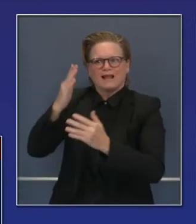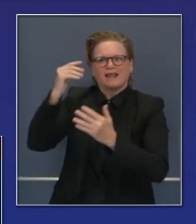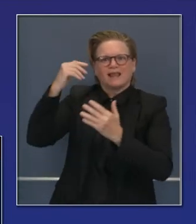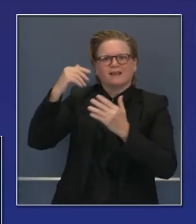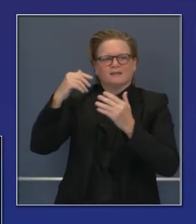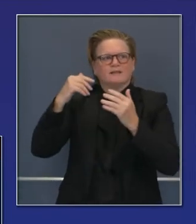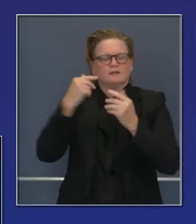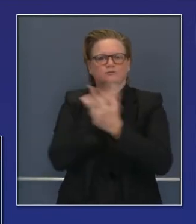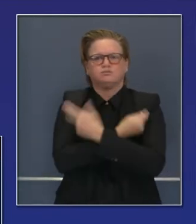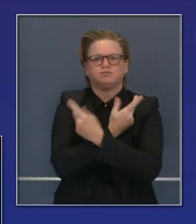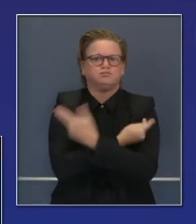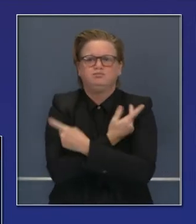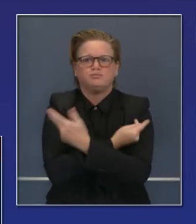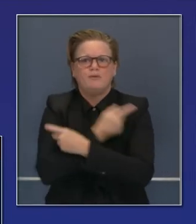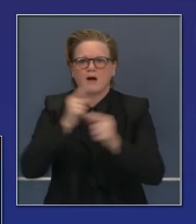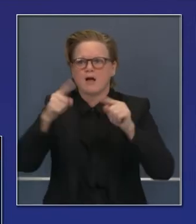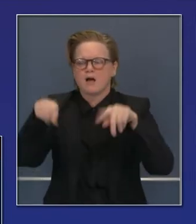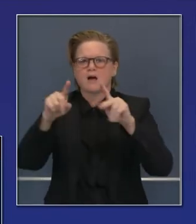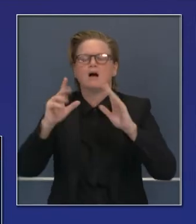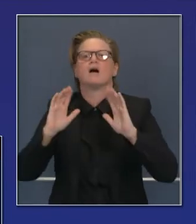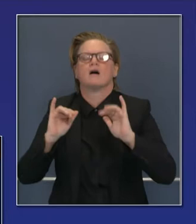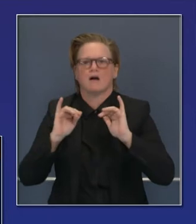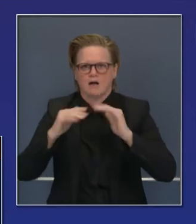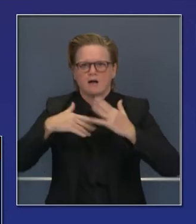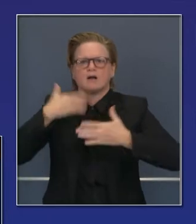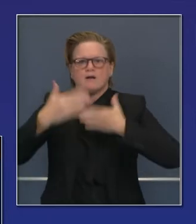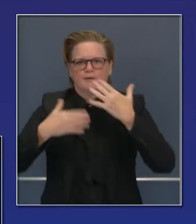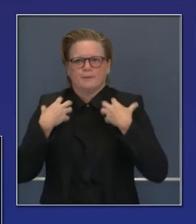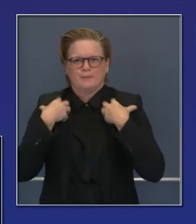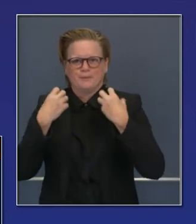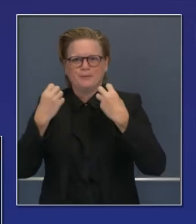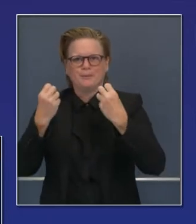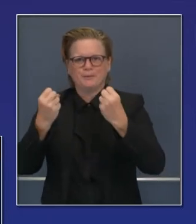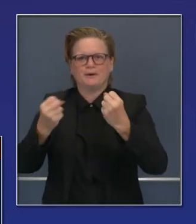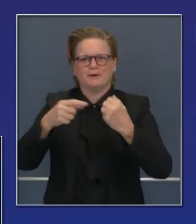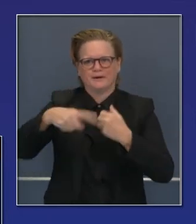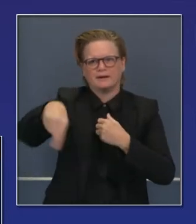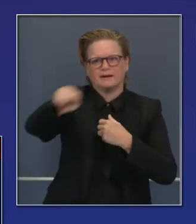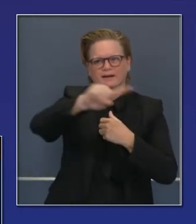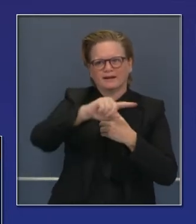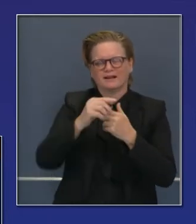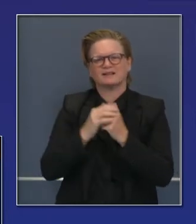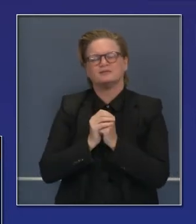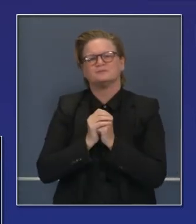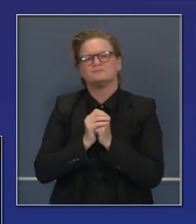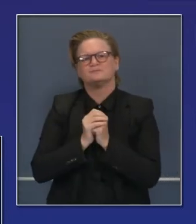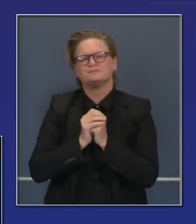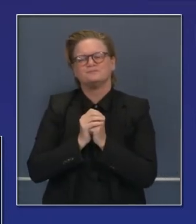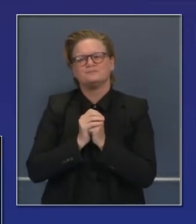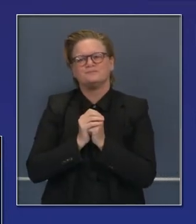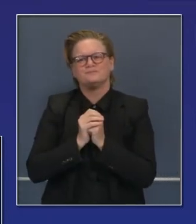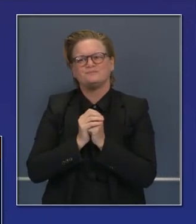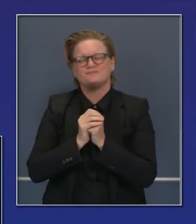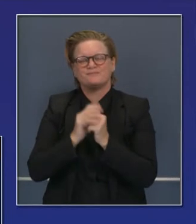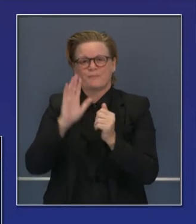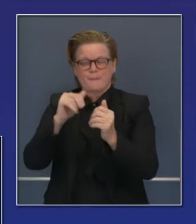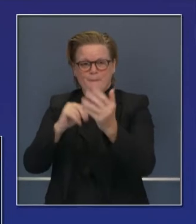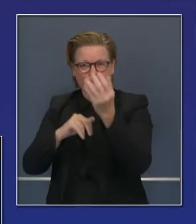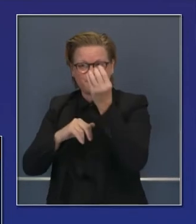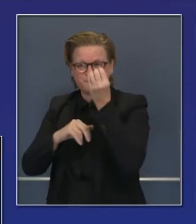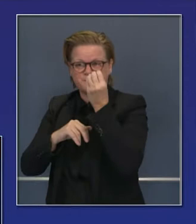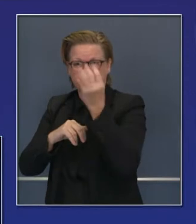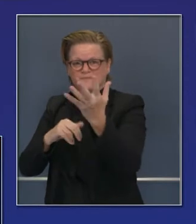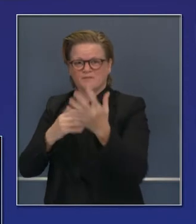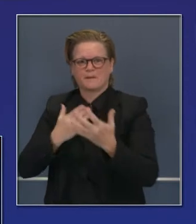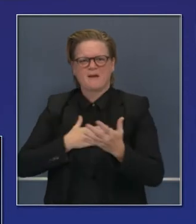tendrán acceso a esta oportunidad de recibir la vacuna. Ahora, les